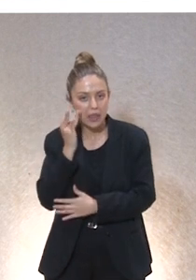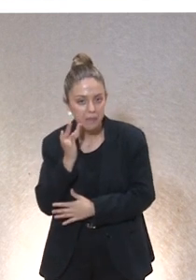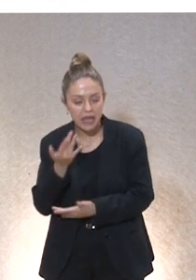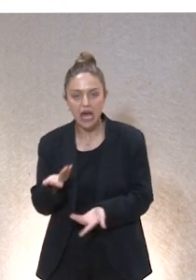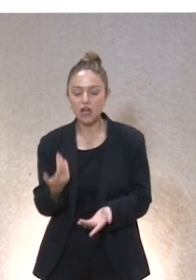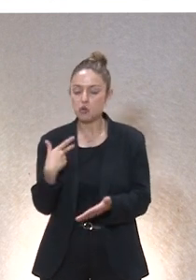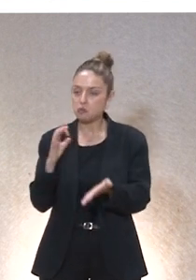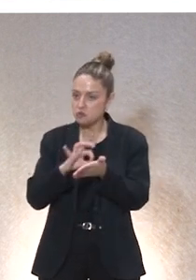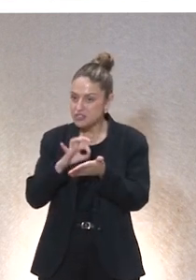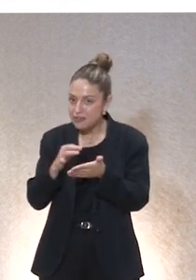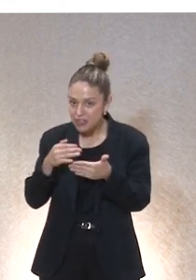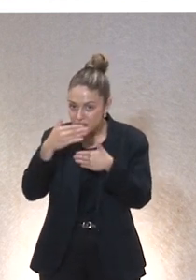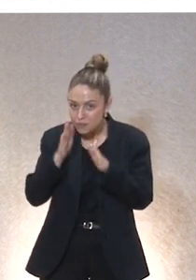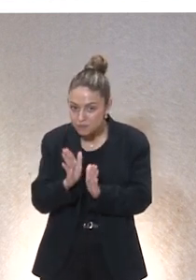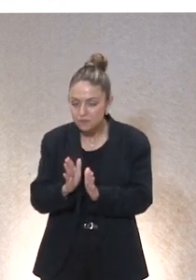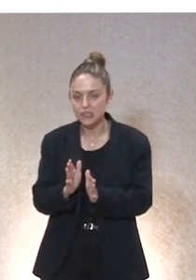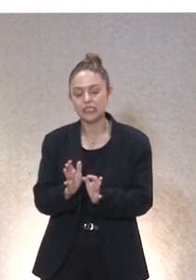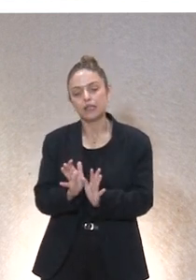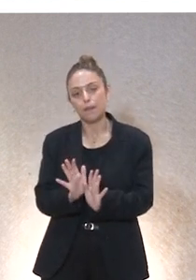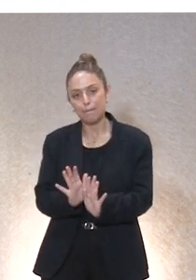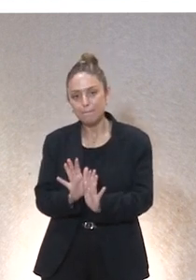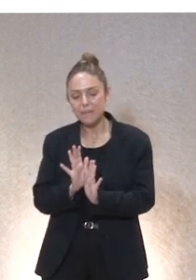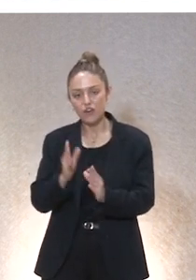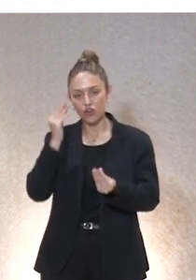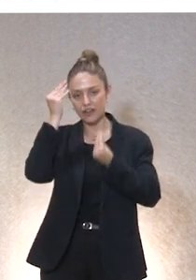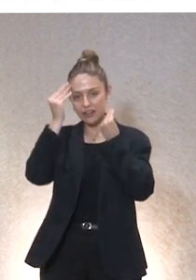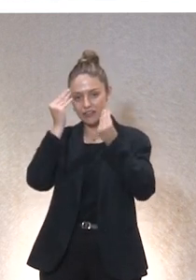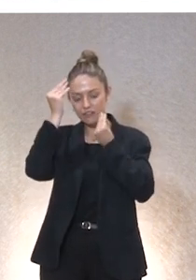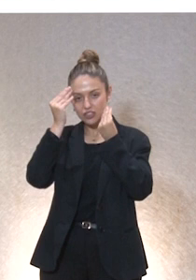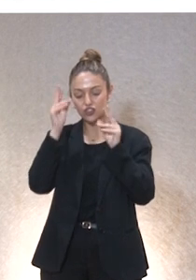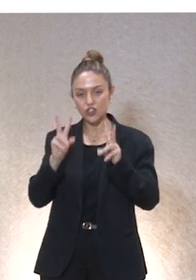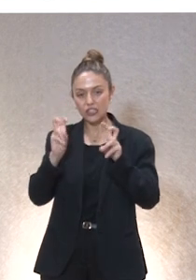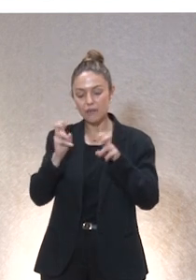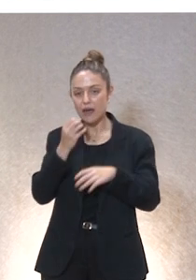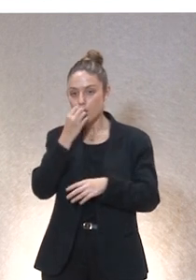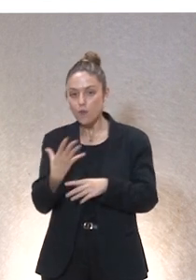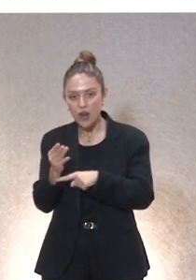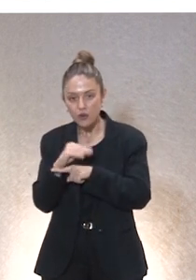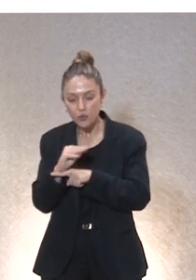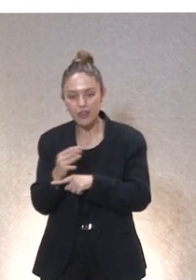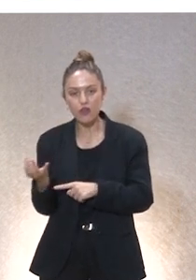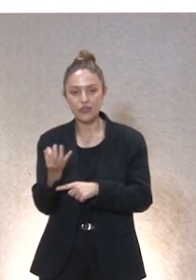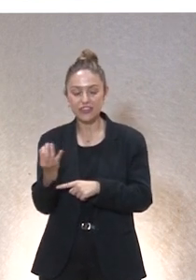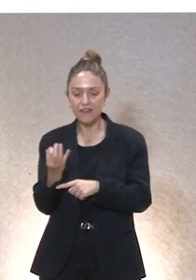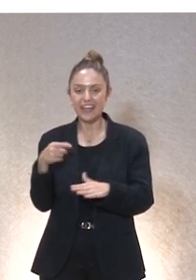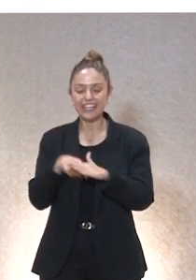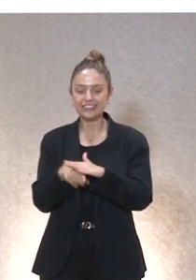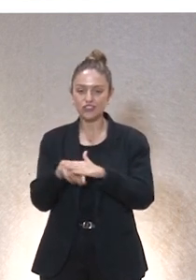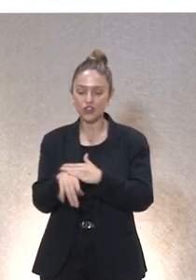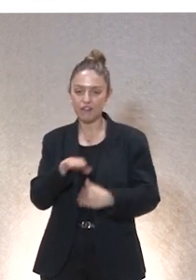determinado servicio pero la reflexión sobre el buen cuidado significa gestionar la fatiga